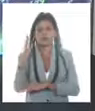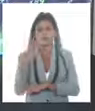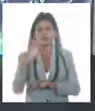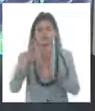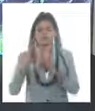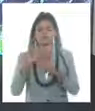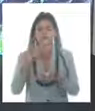y hasta mañana.